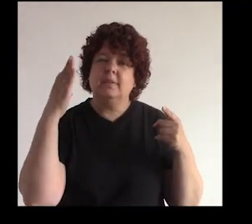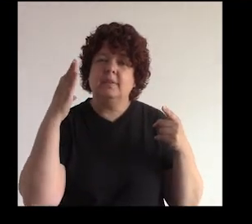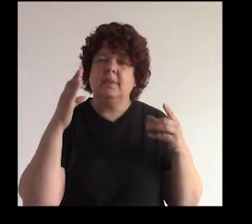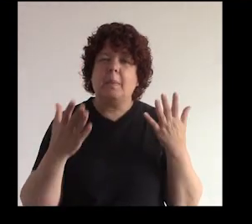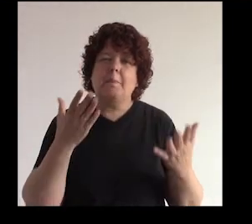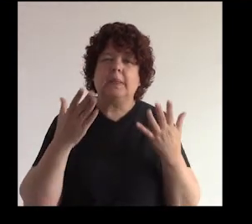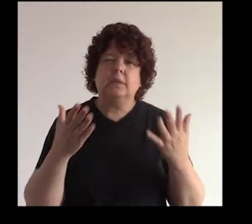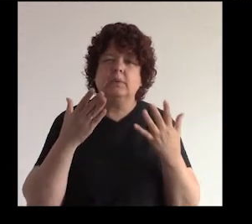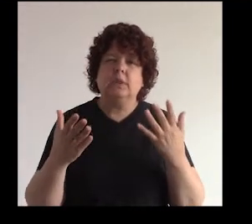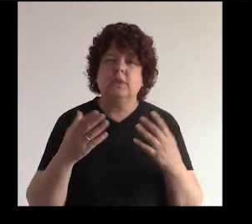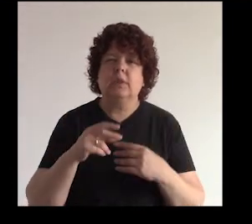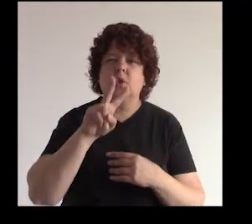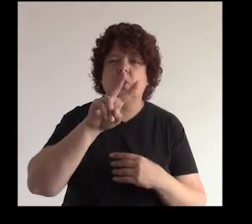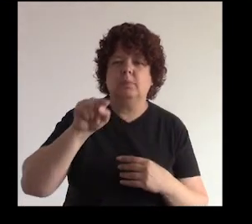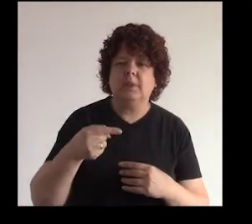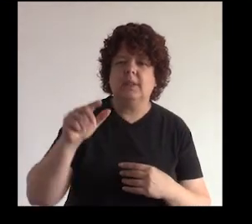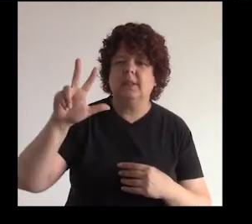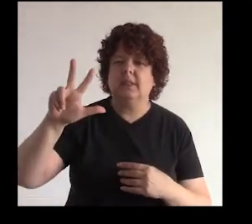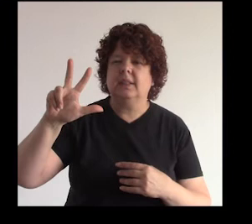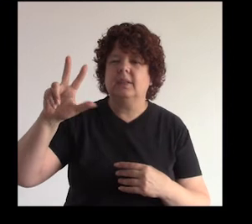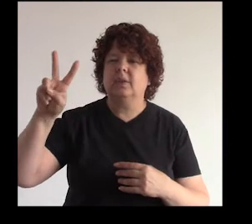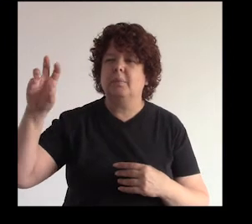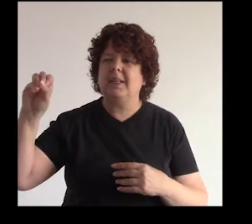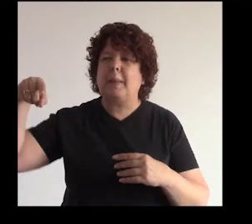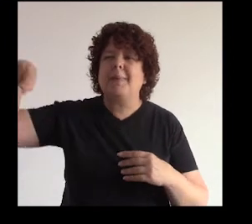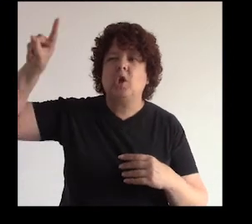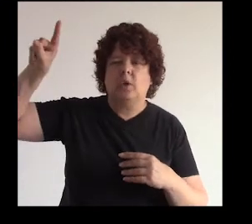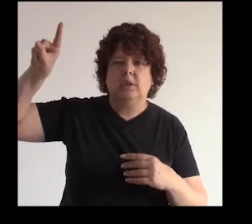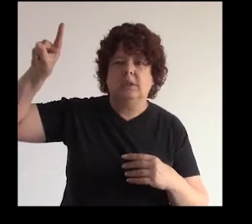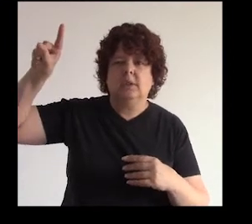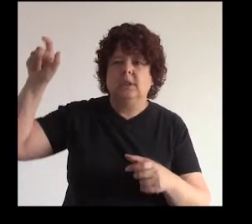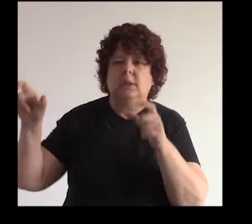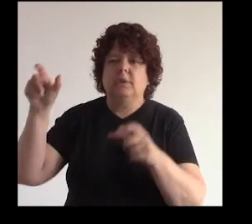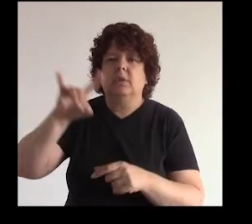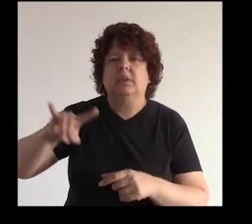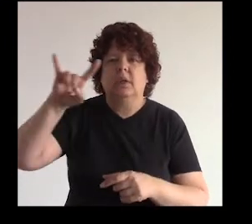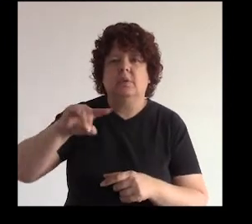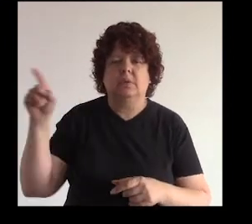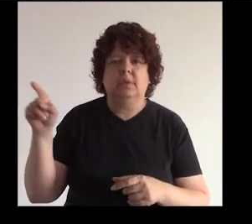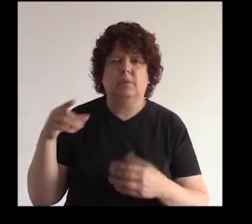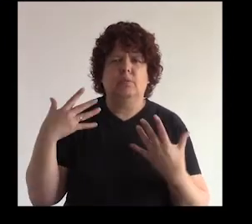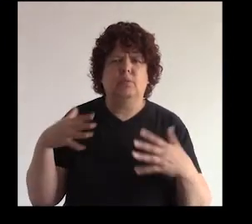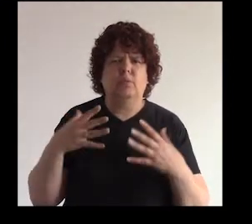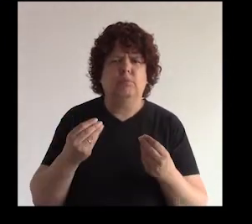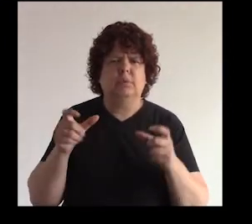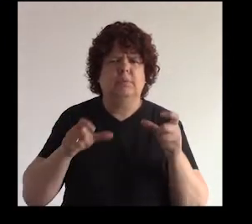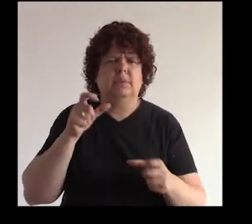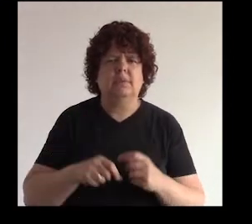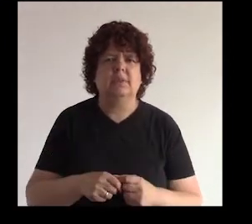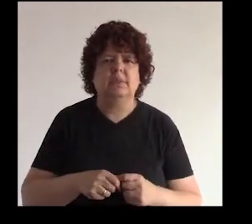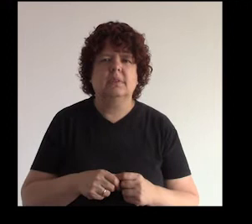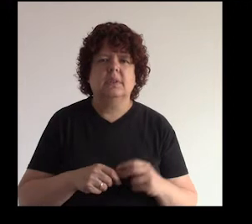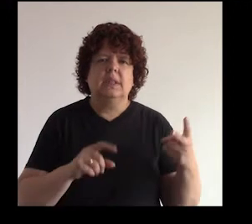vemos que tiene más o menos 2.320 millones de usuarios activos ¿ya? eso es un montón de